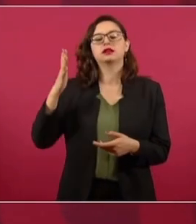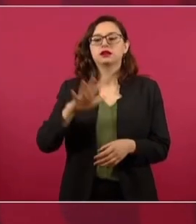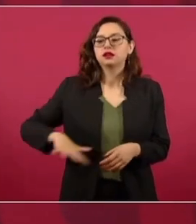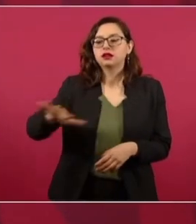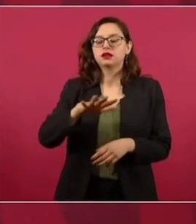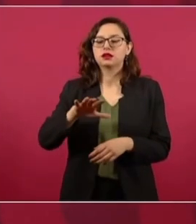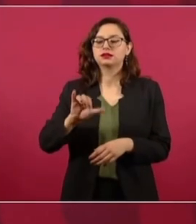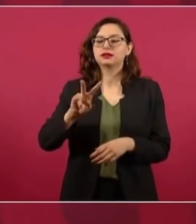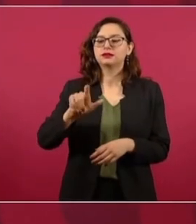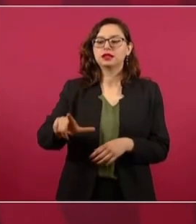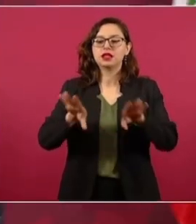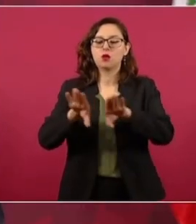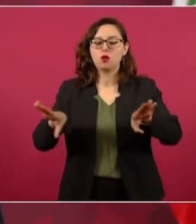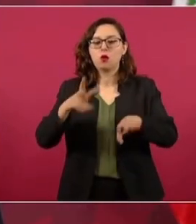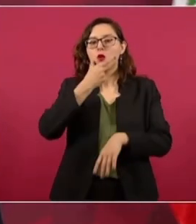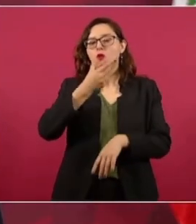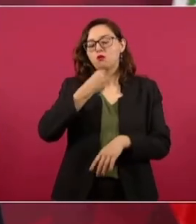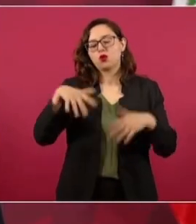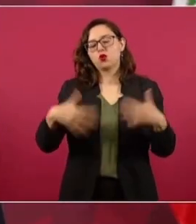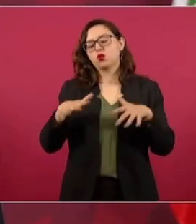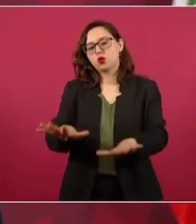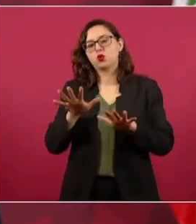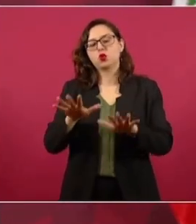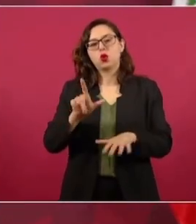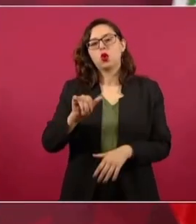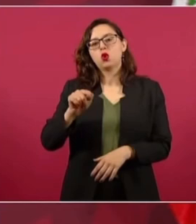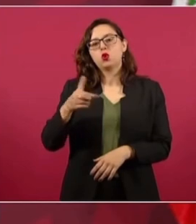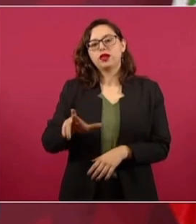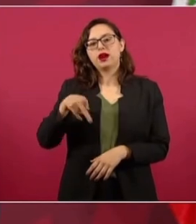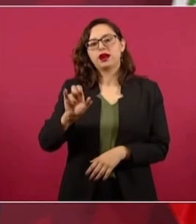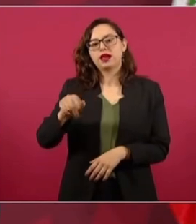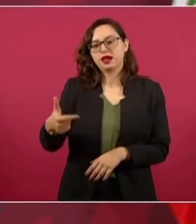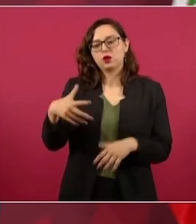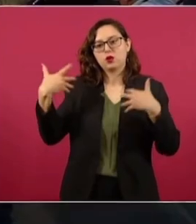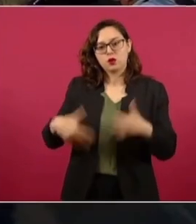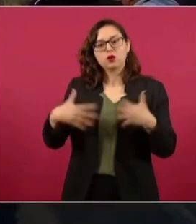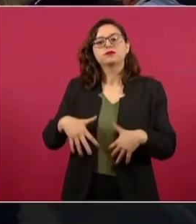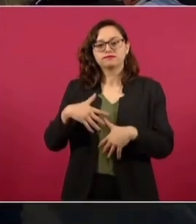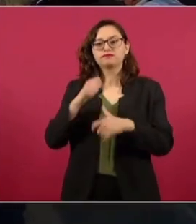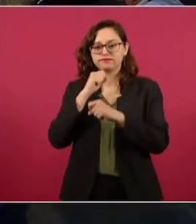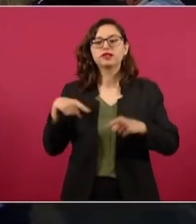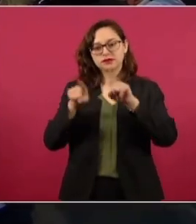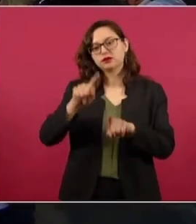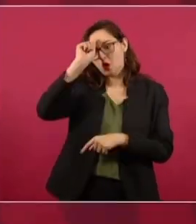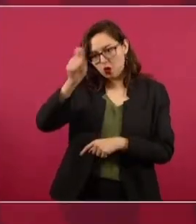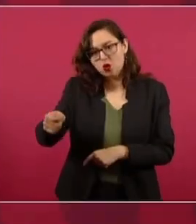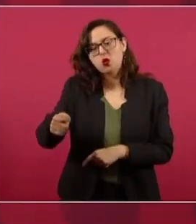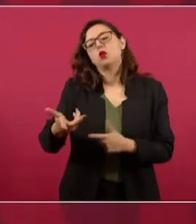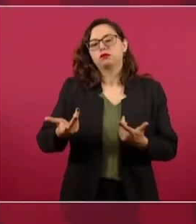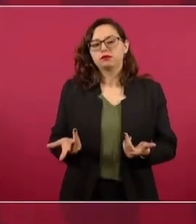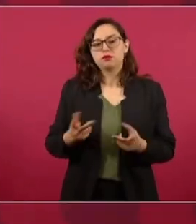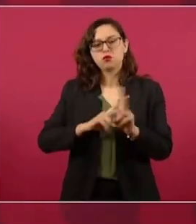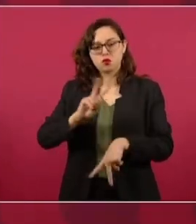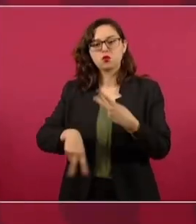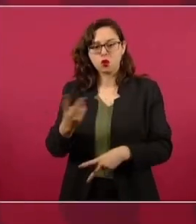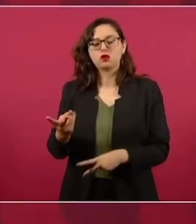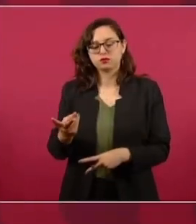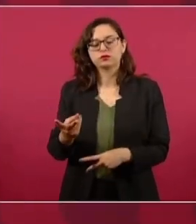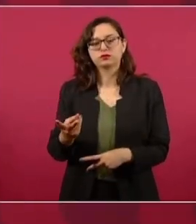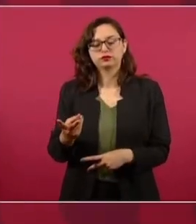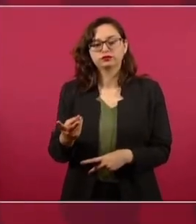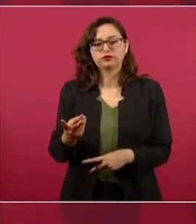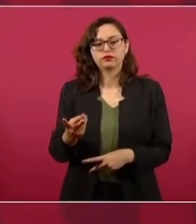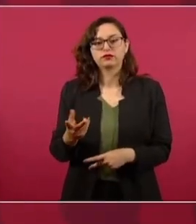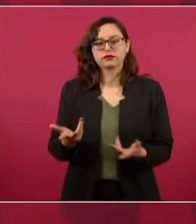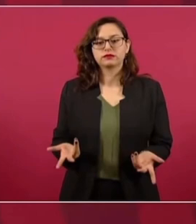el doctor Martin Luther King. Voy a estar también en su monumento